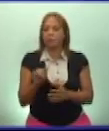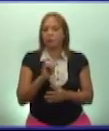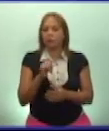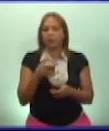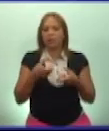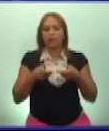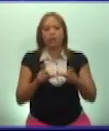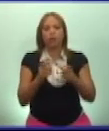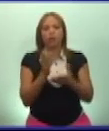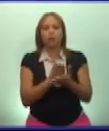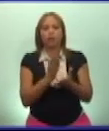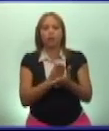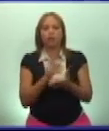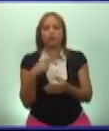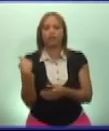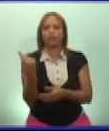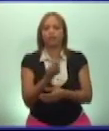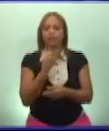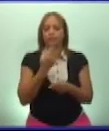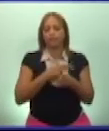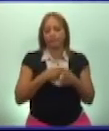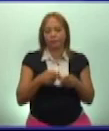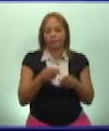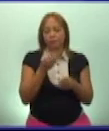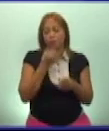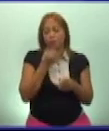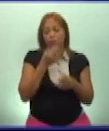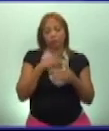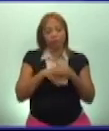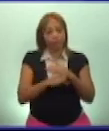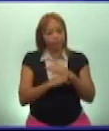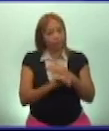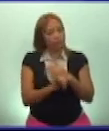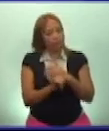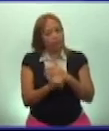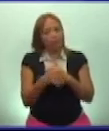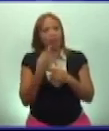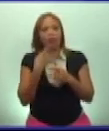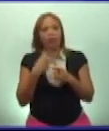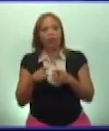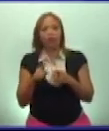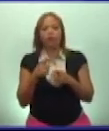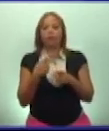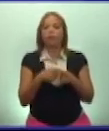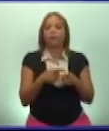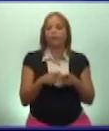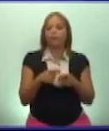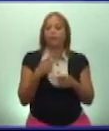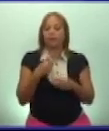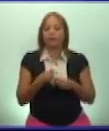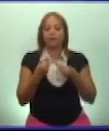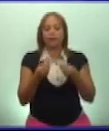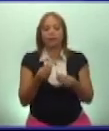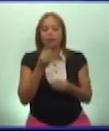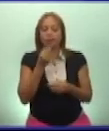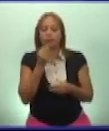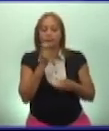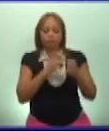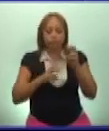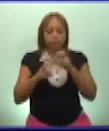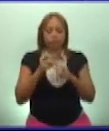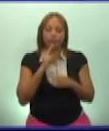del software educativo Nuestra Historia. Si puedes acceder a él, es otra de las fuentes que te brindamos para que puedas